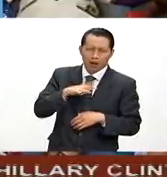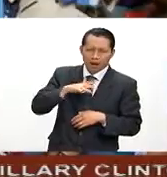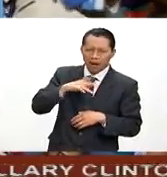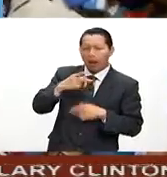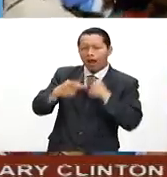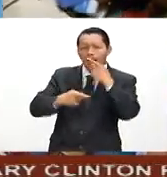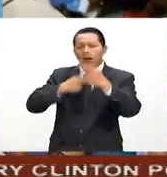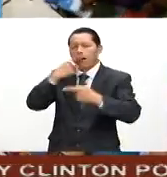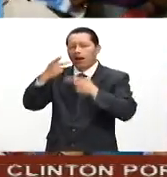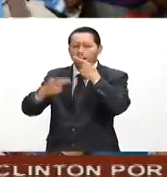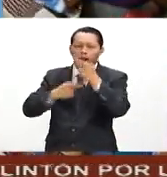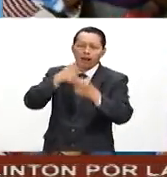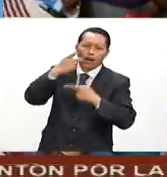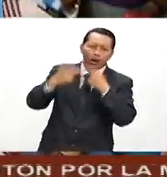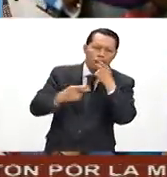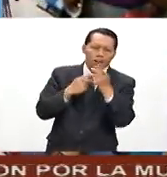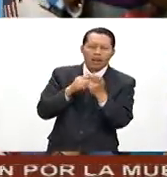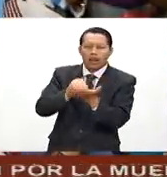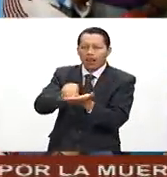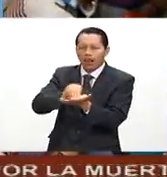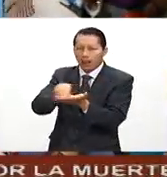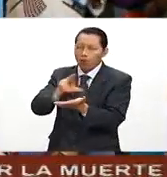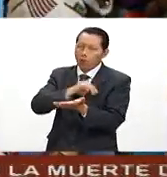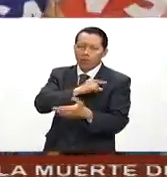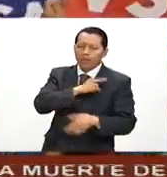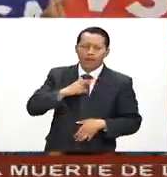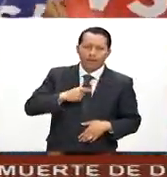no debe llegar a la presidencia.